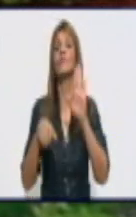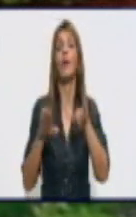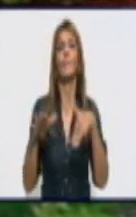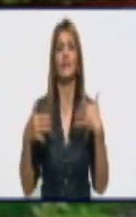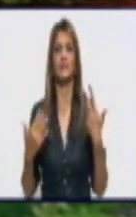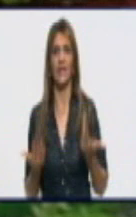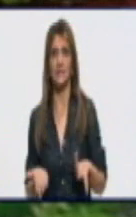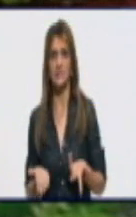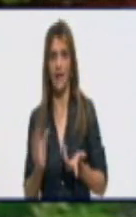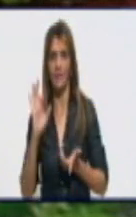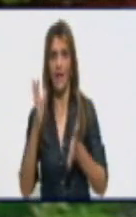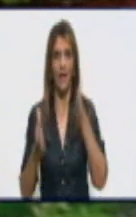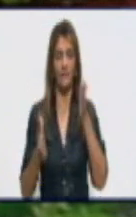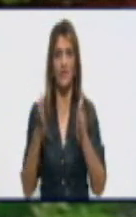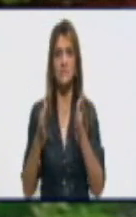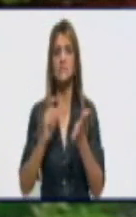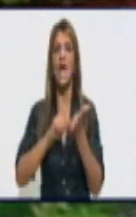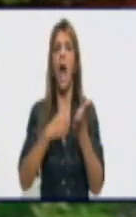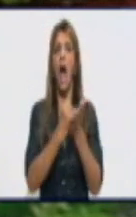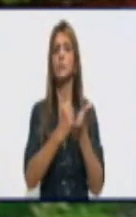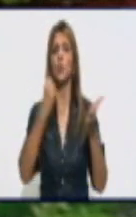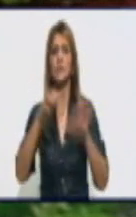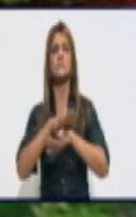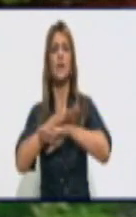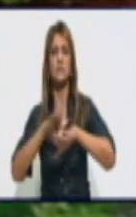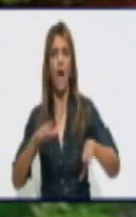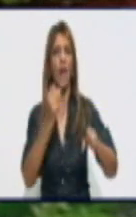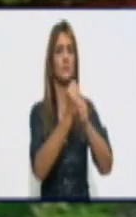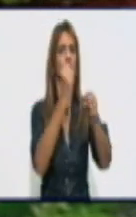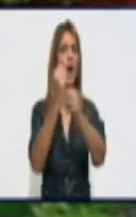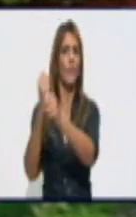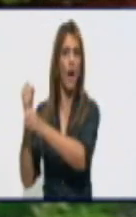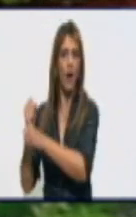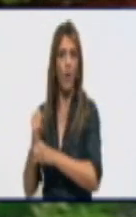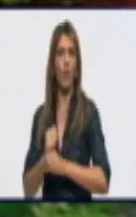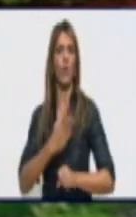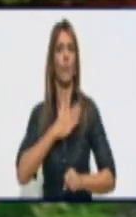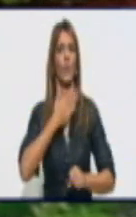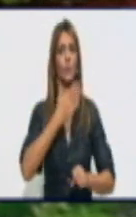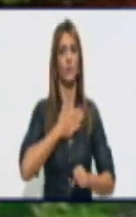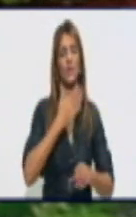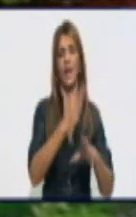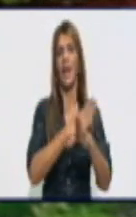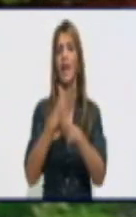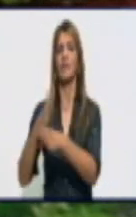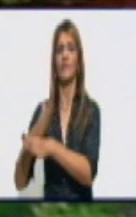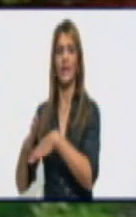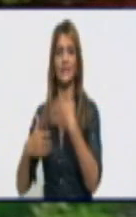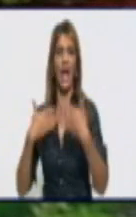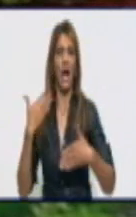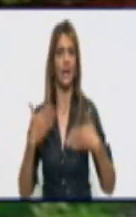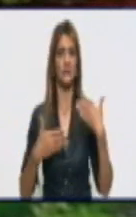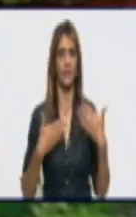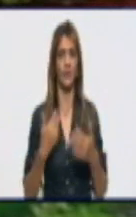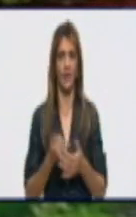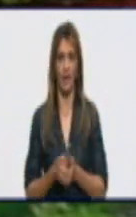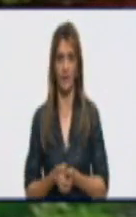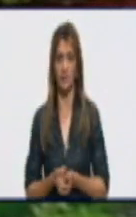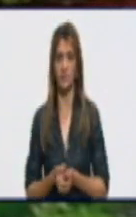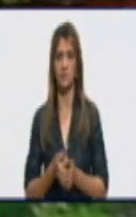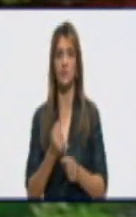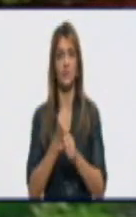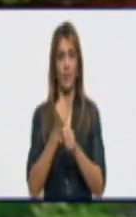provincia, se autoriza o no el trabajo por cuenta propia en las diferentes actividades. No